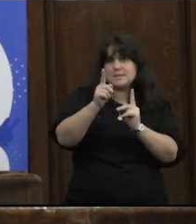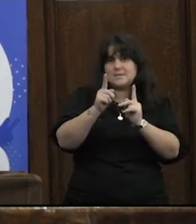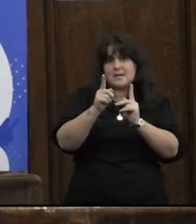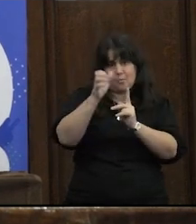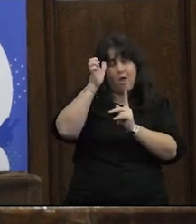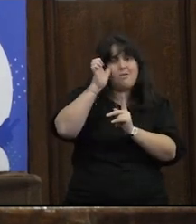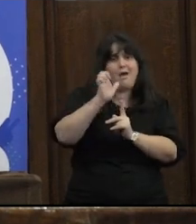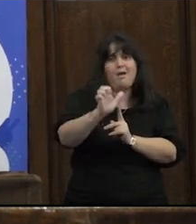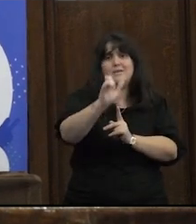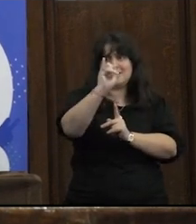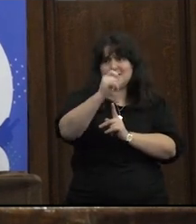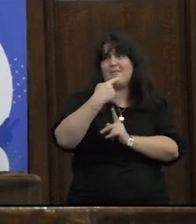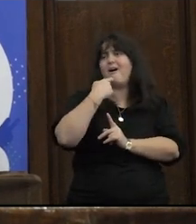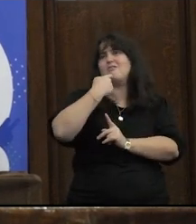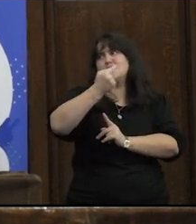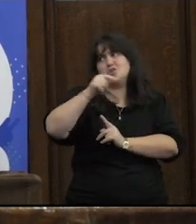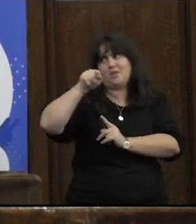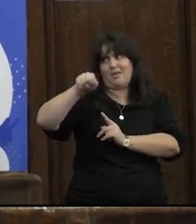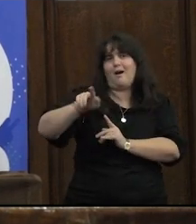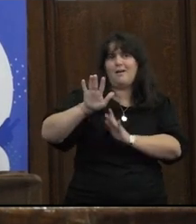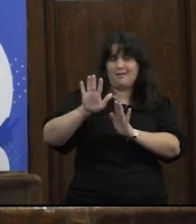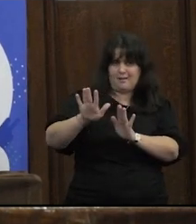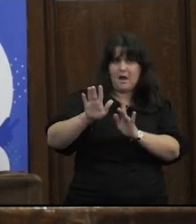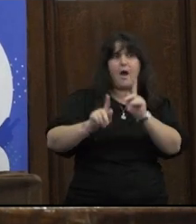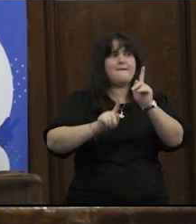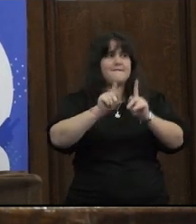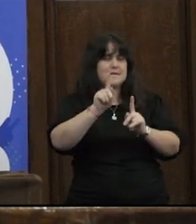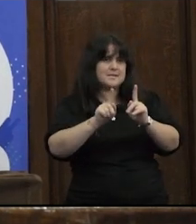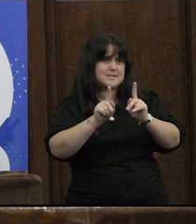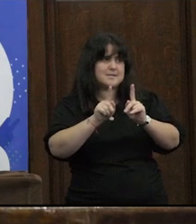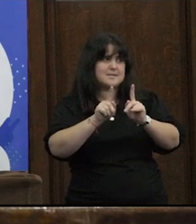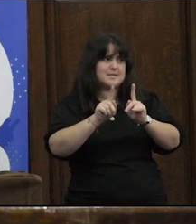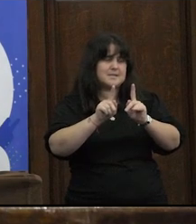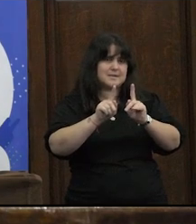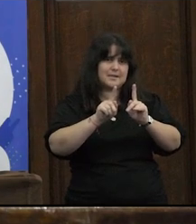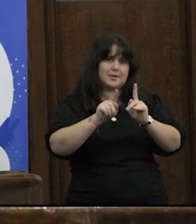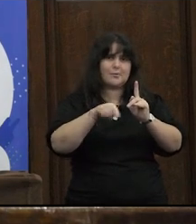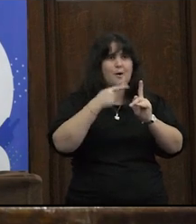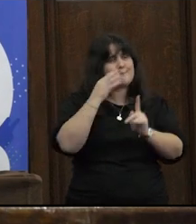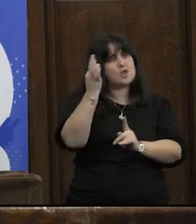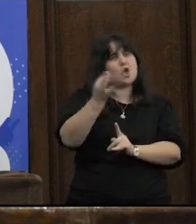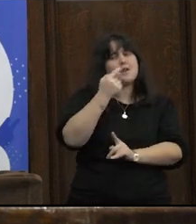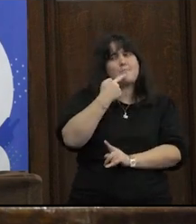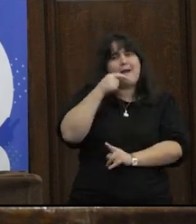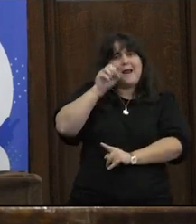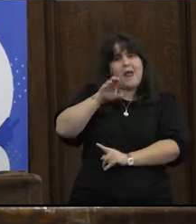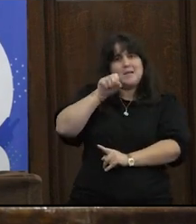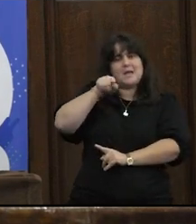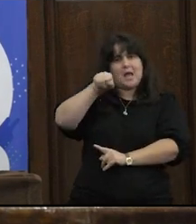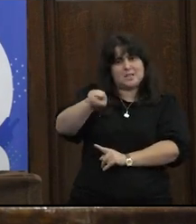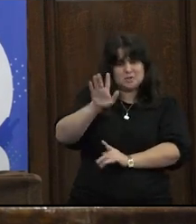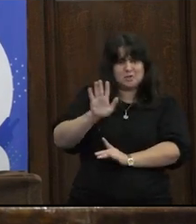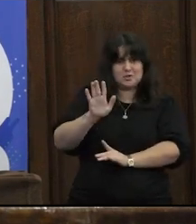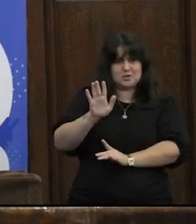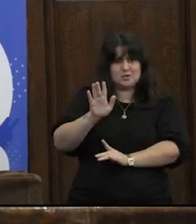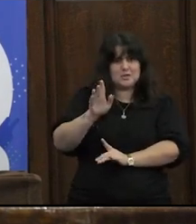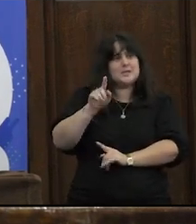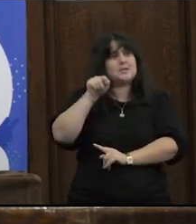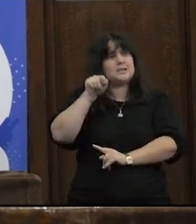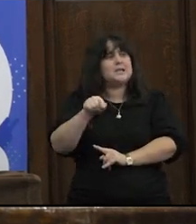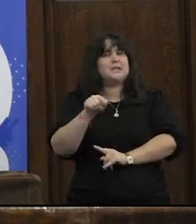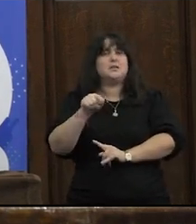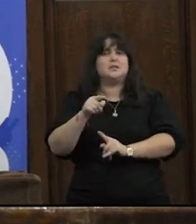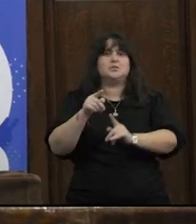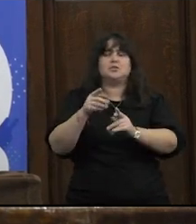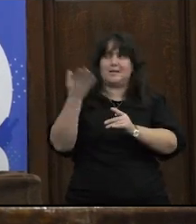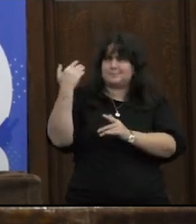a veces es estratégico nombrar y otras veces nos paramos desde el lugar más teórico y criticamos el esencialismo esto bueno